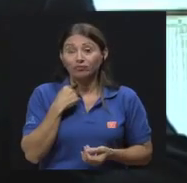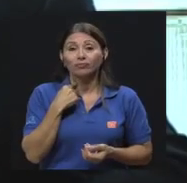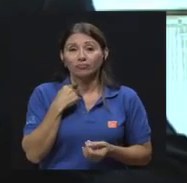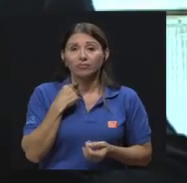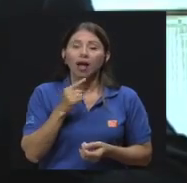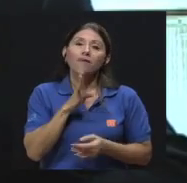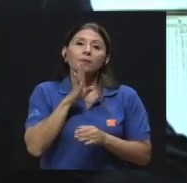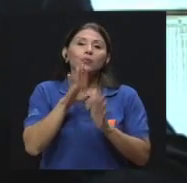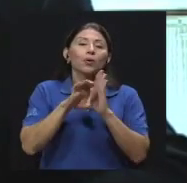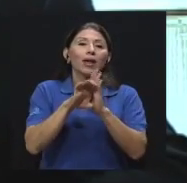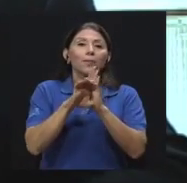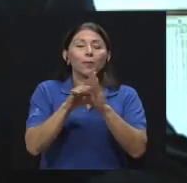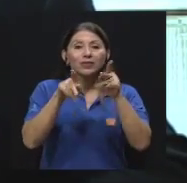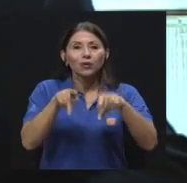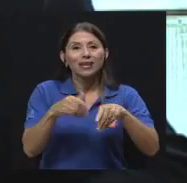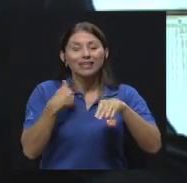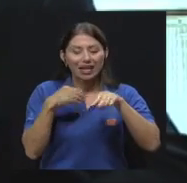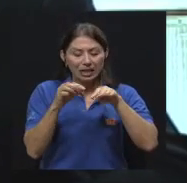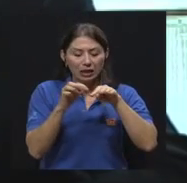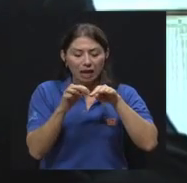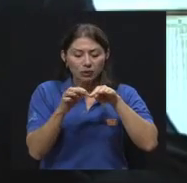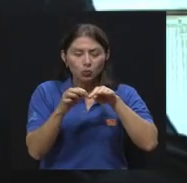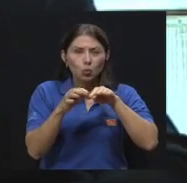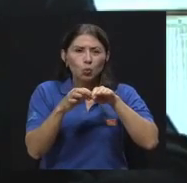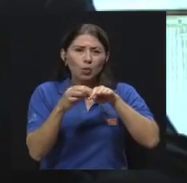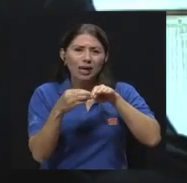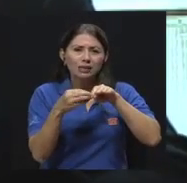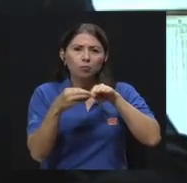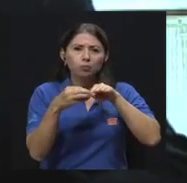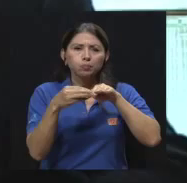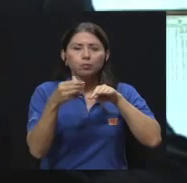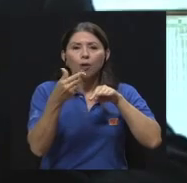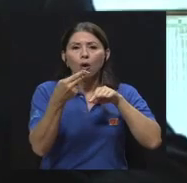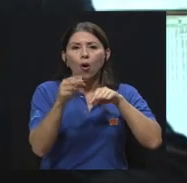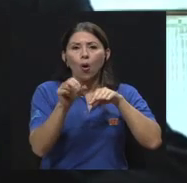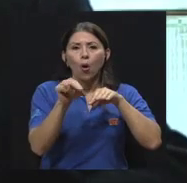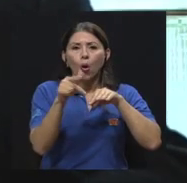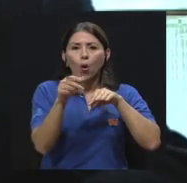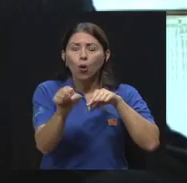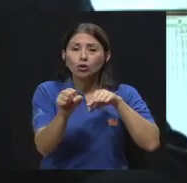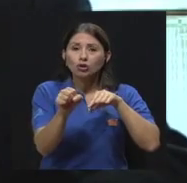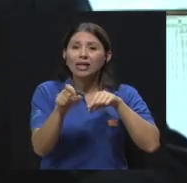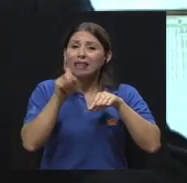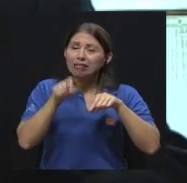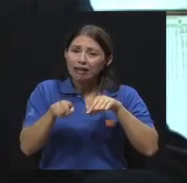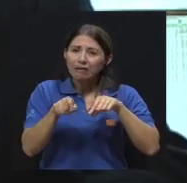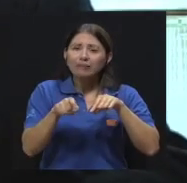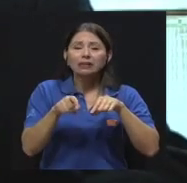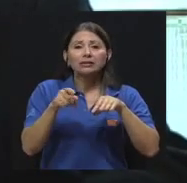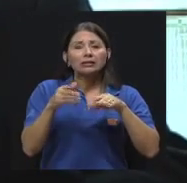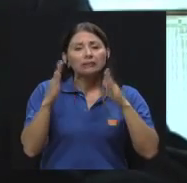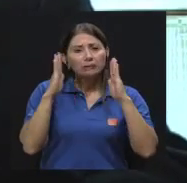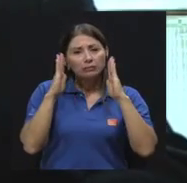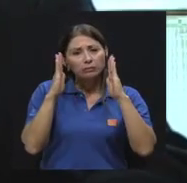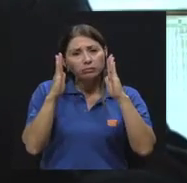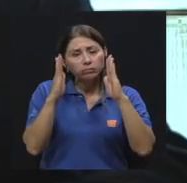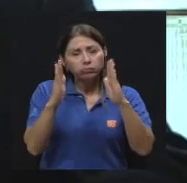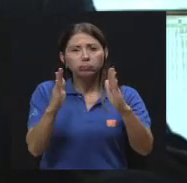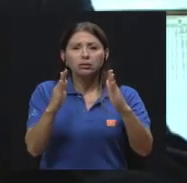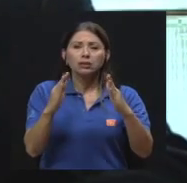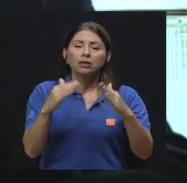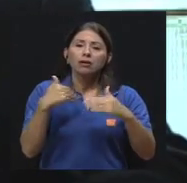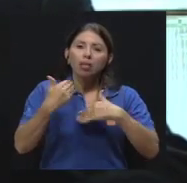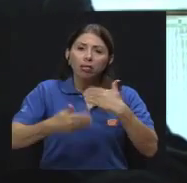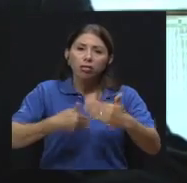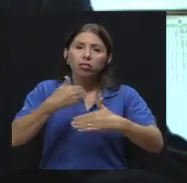los hongos en las uñas, ¿verdad? Que son tratamientos largos. Y incluso se habla de que no todos, o usted me